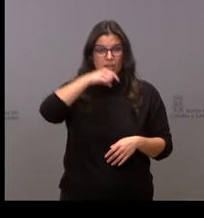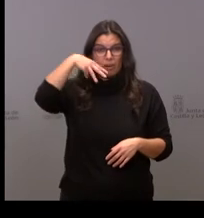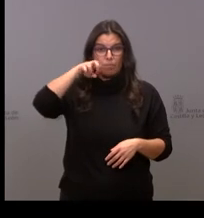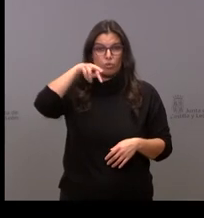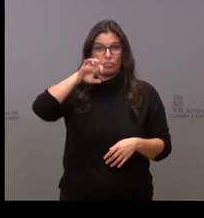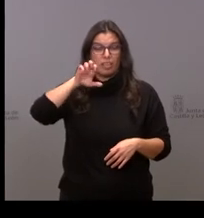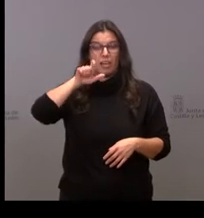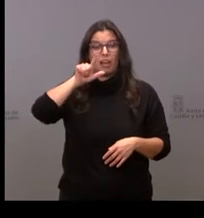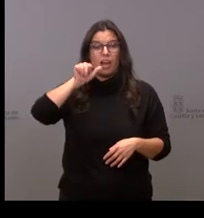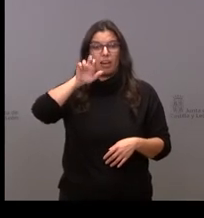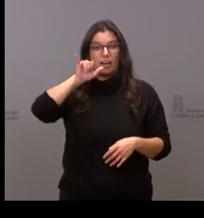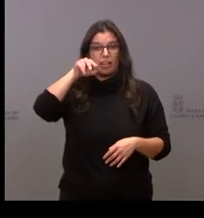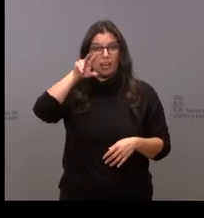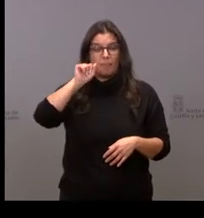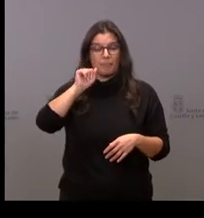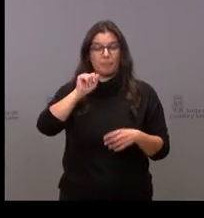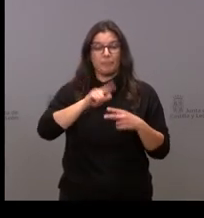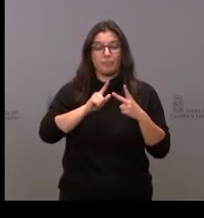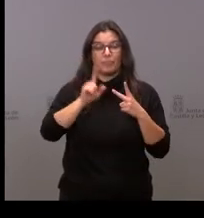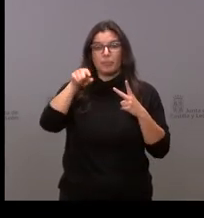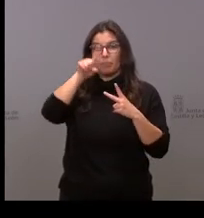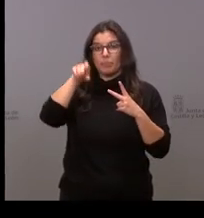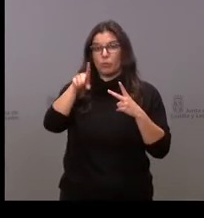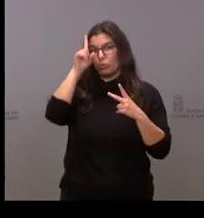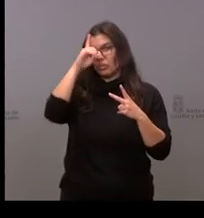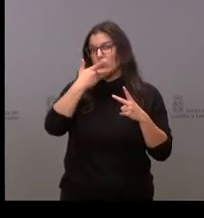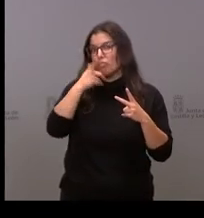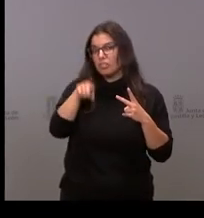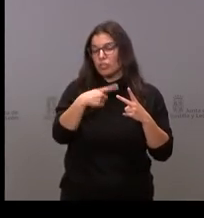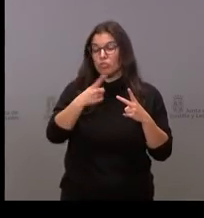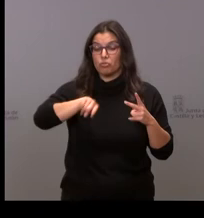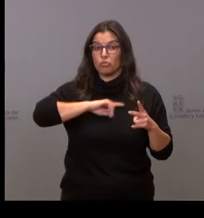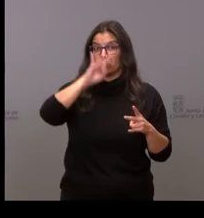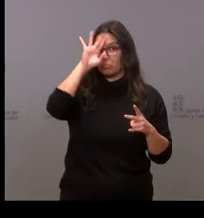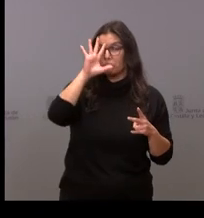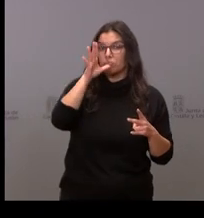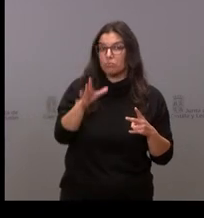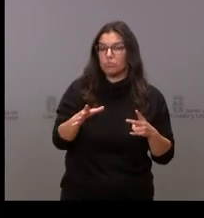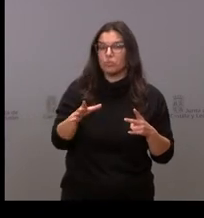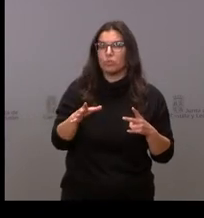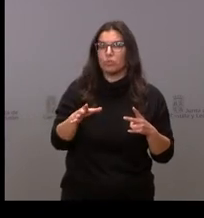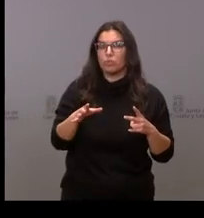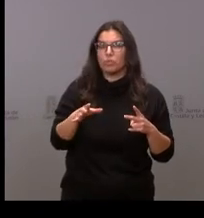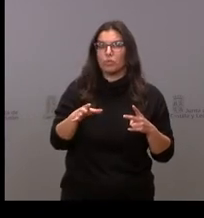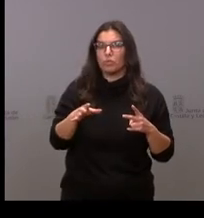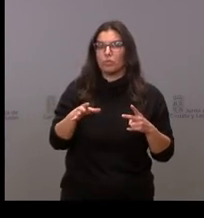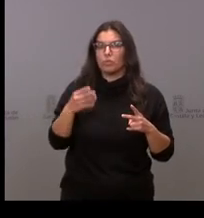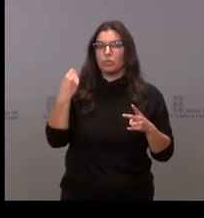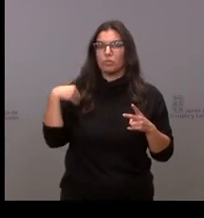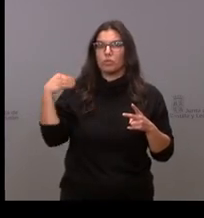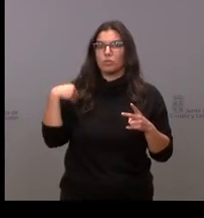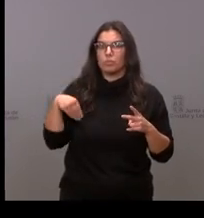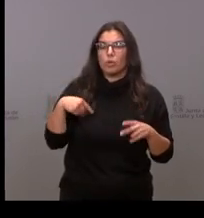quería preguntar también no sé si tendrá conocimiento de este tema nos ha sorprendido mucho de que se haya caído el museo de Semana Santa de los